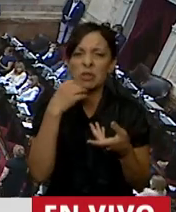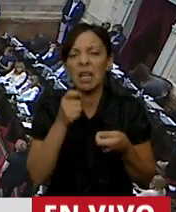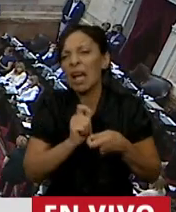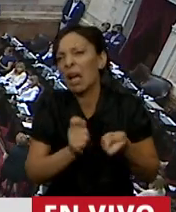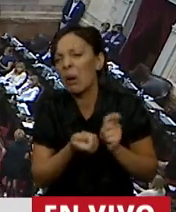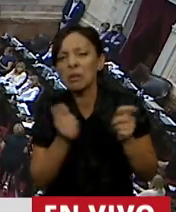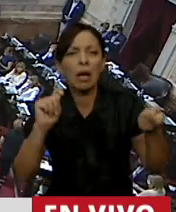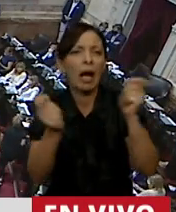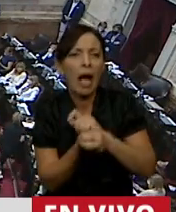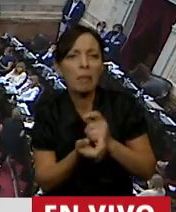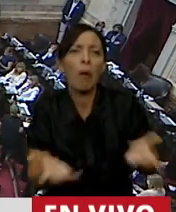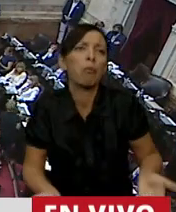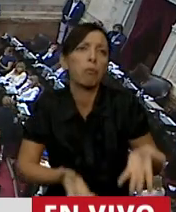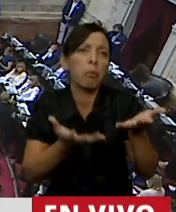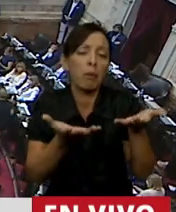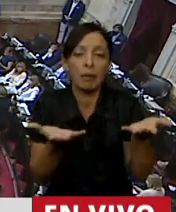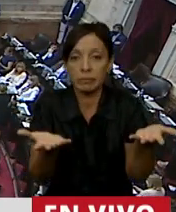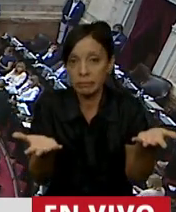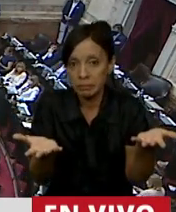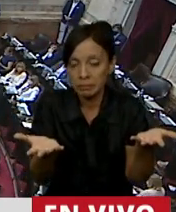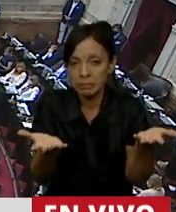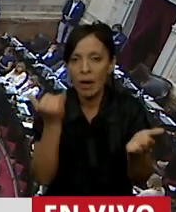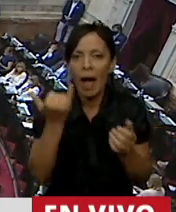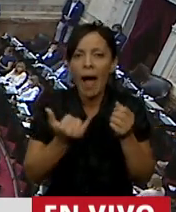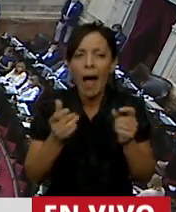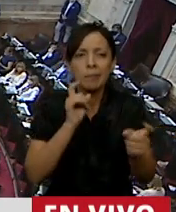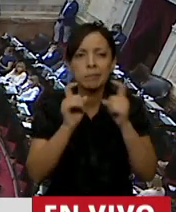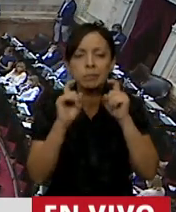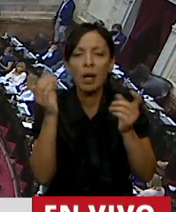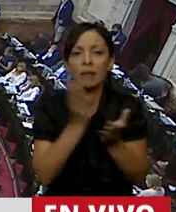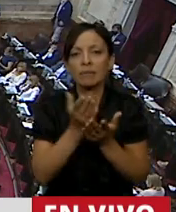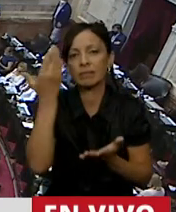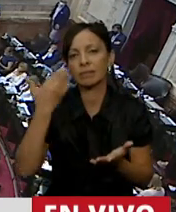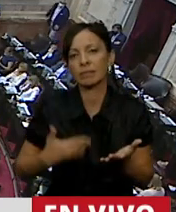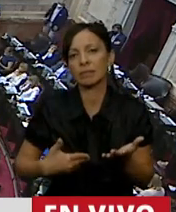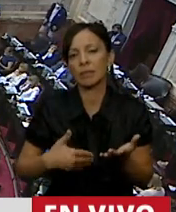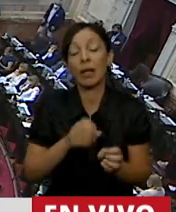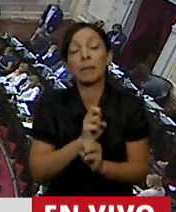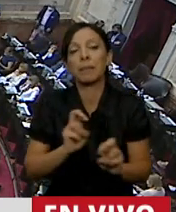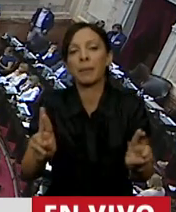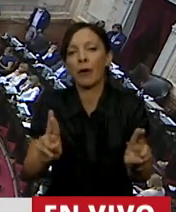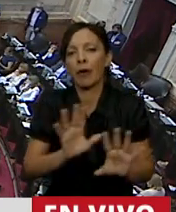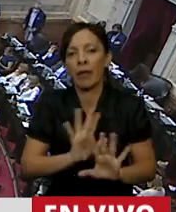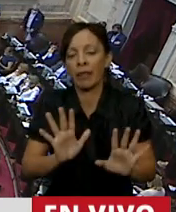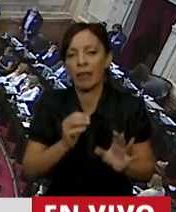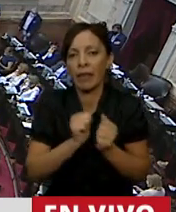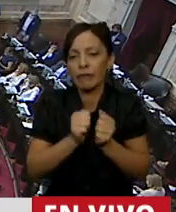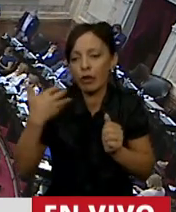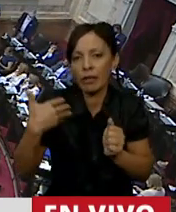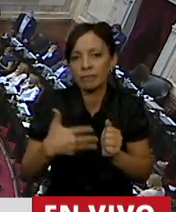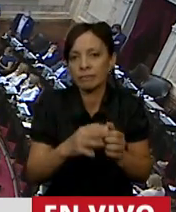poner de pie al país. Y hay violaciones a los derechos humanos las más graves de la historia de la democracia.